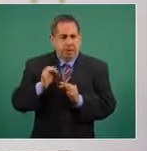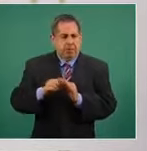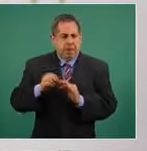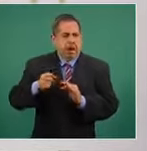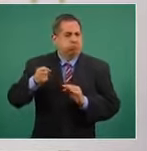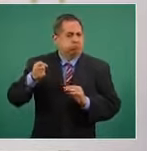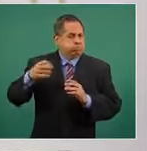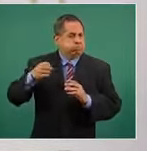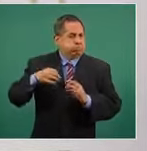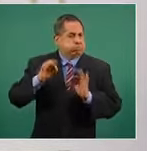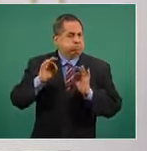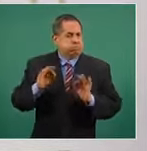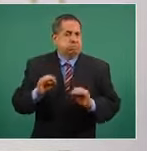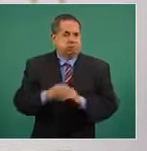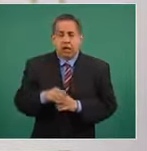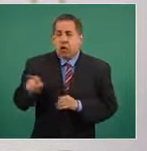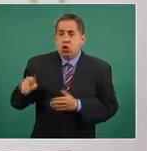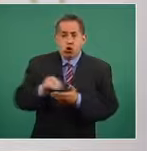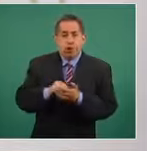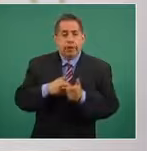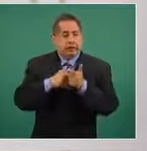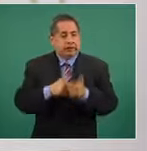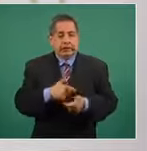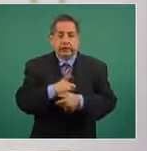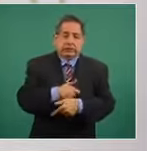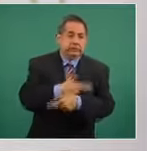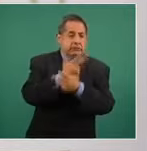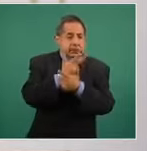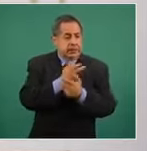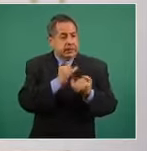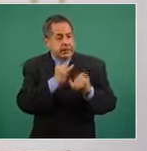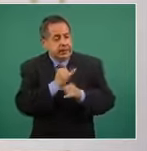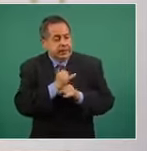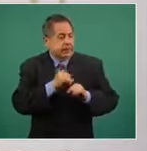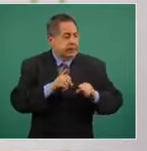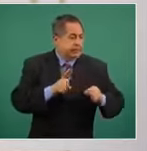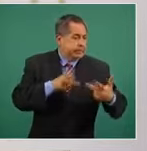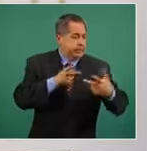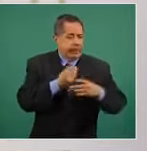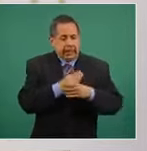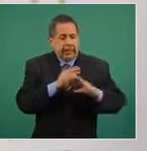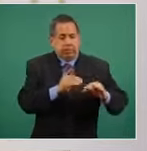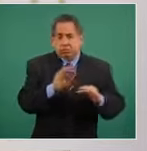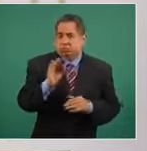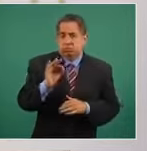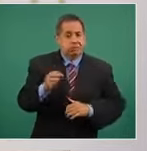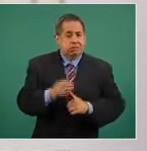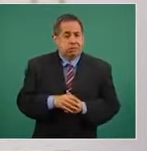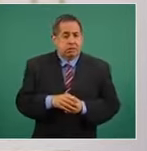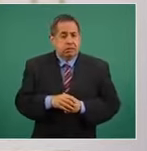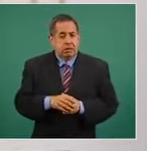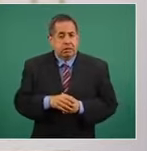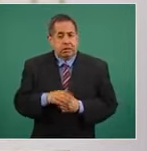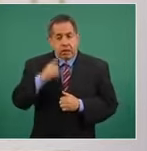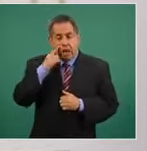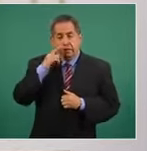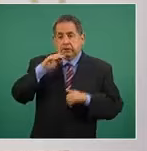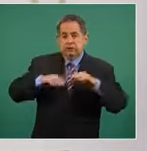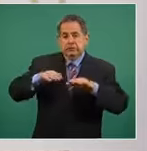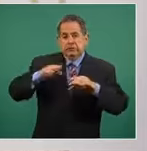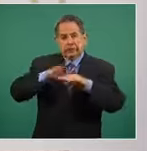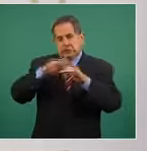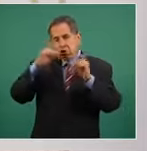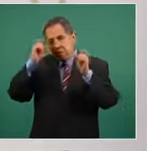sus prestaciones porque siguen dando clases a distancia, pero es algo muy importante, incluso muchas veces más complicado